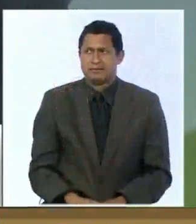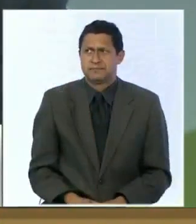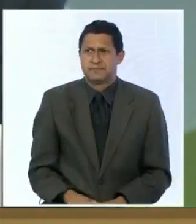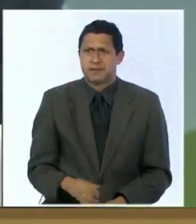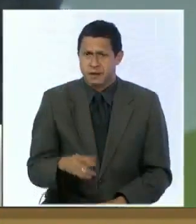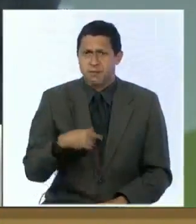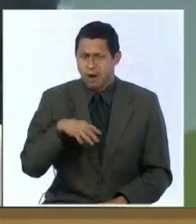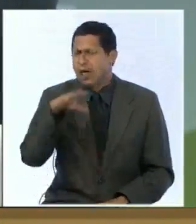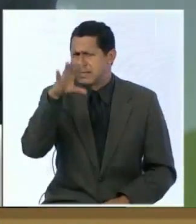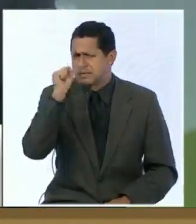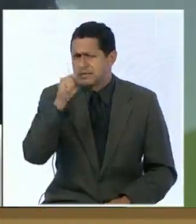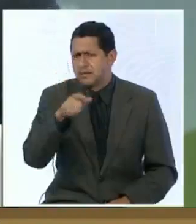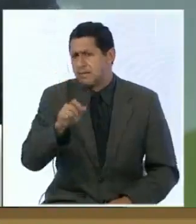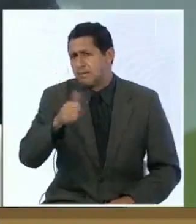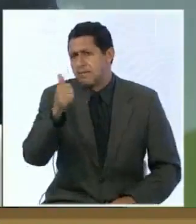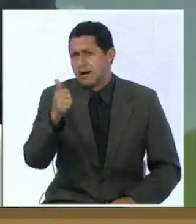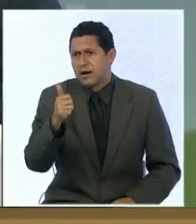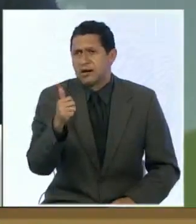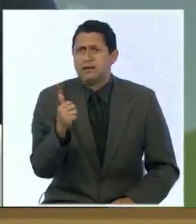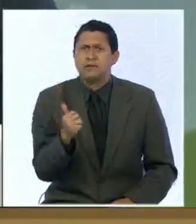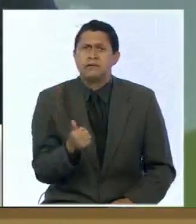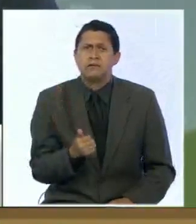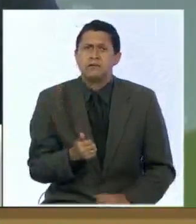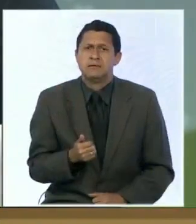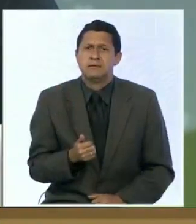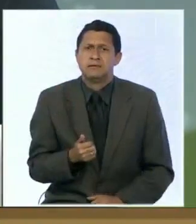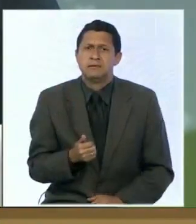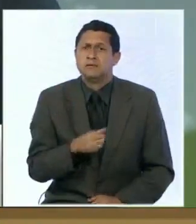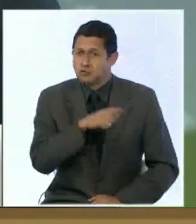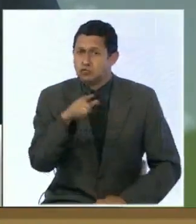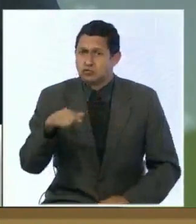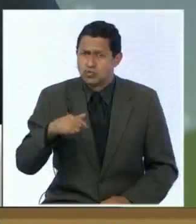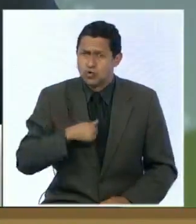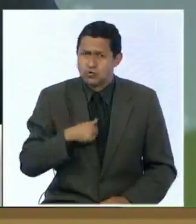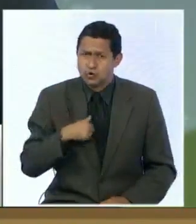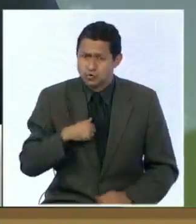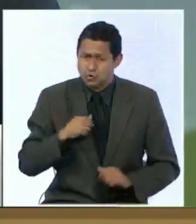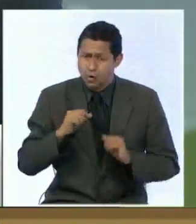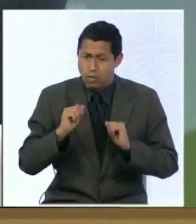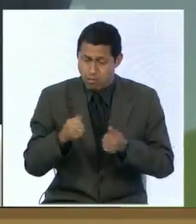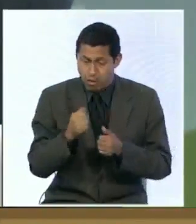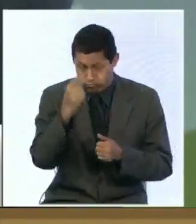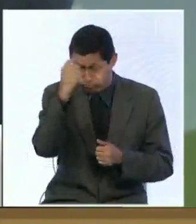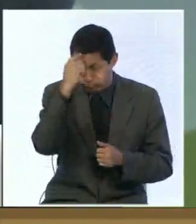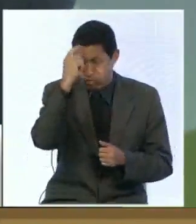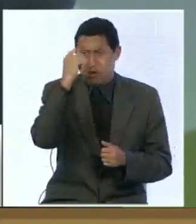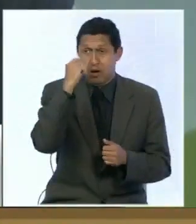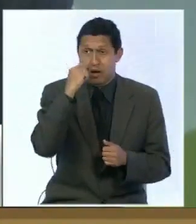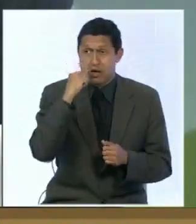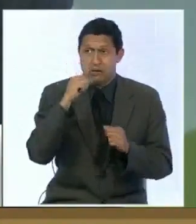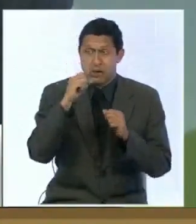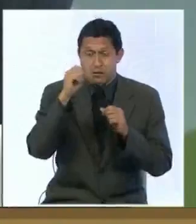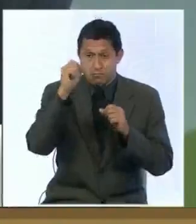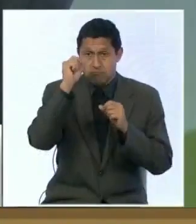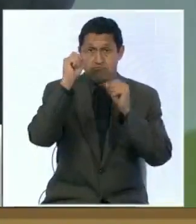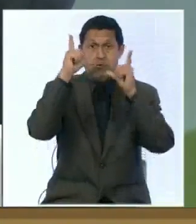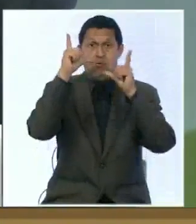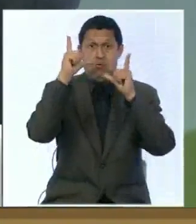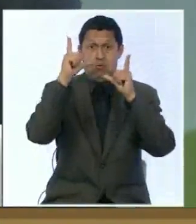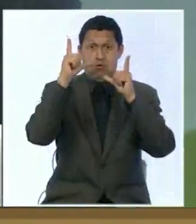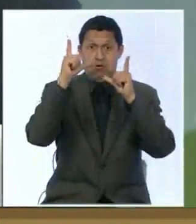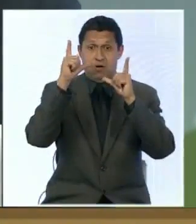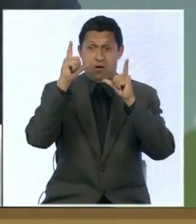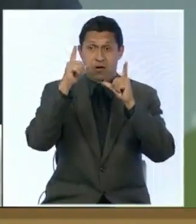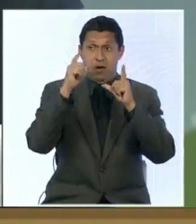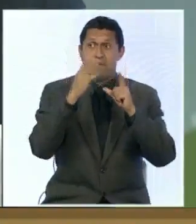gente nos pueda entender un poco más sucede que nosotros cuando activamos la glándula prendemos ese bombillito que es el que nos permite